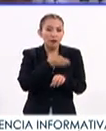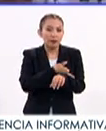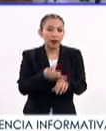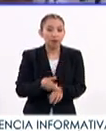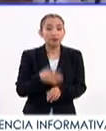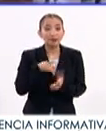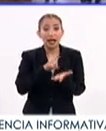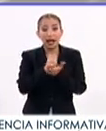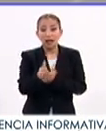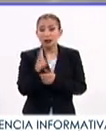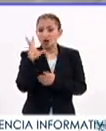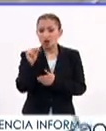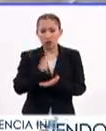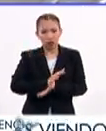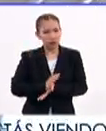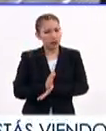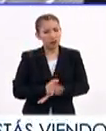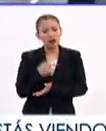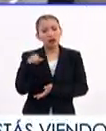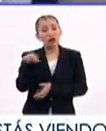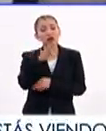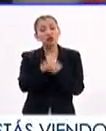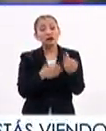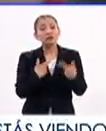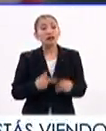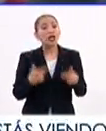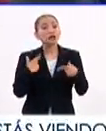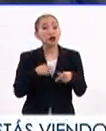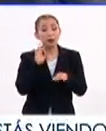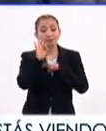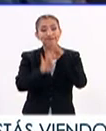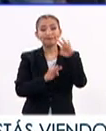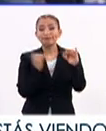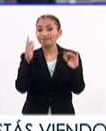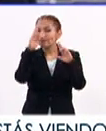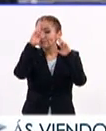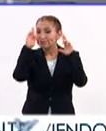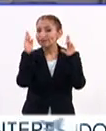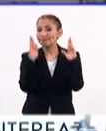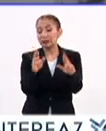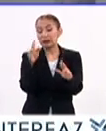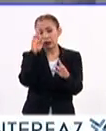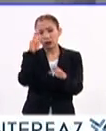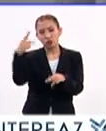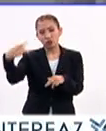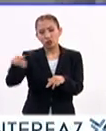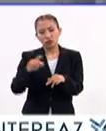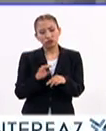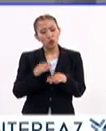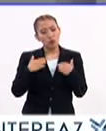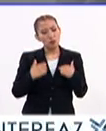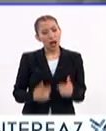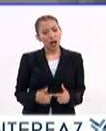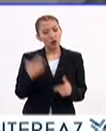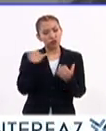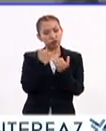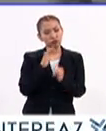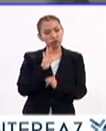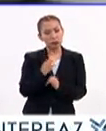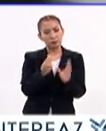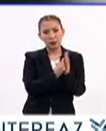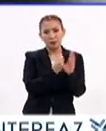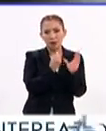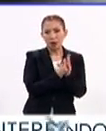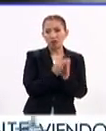familia. El derecho a la no discriminación implica que todas las personas reciban un trato digno, que se respete su dignidad humana, autonomía,